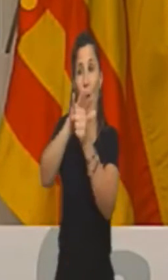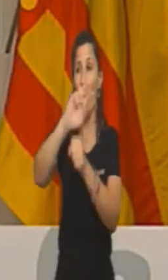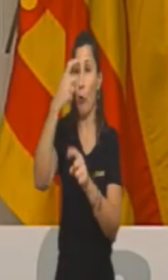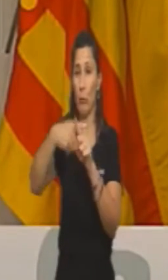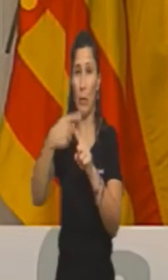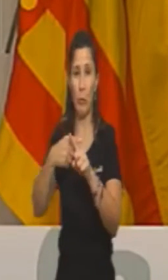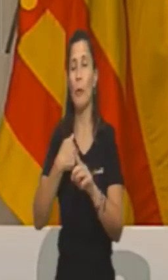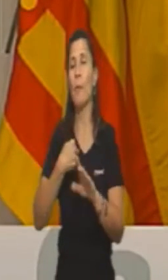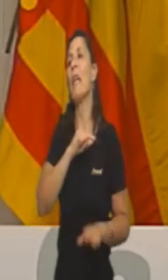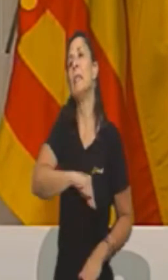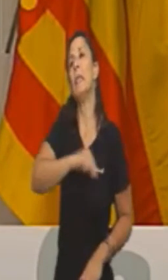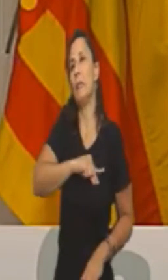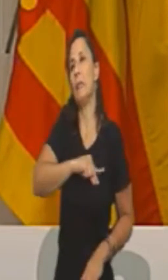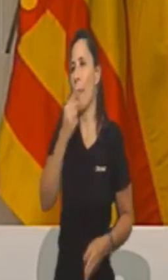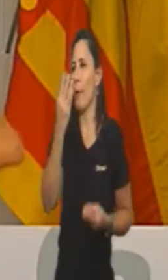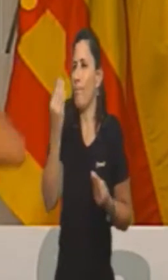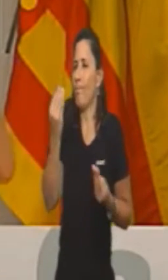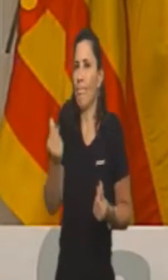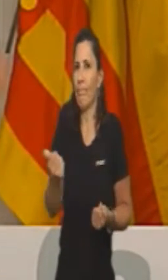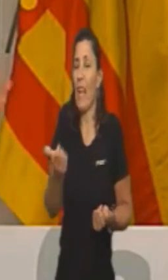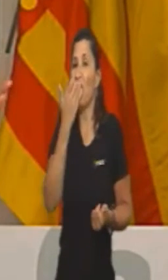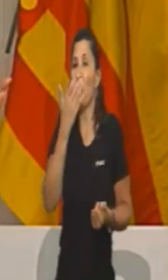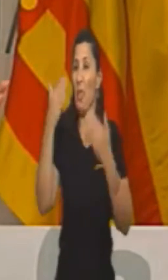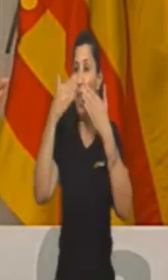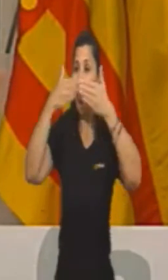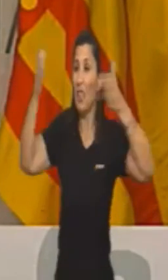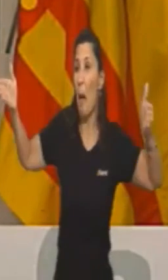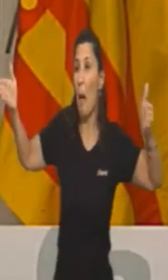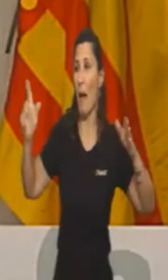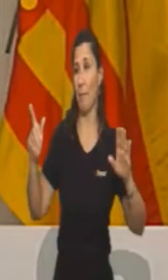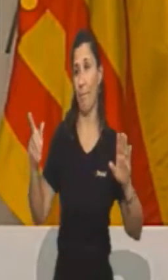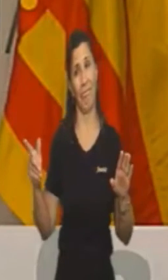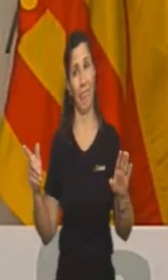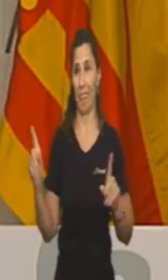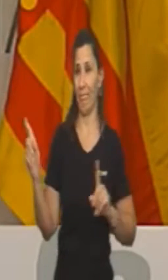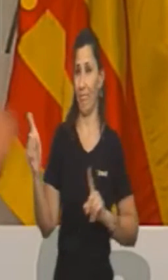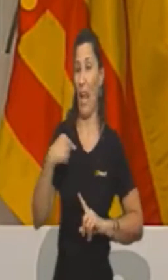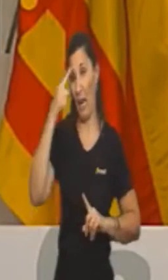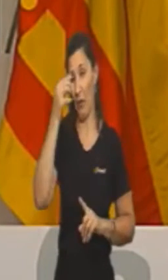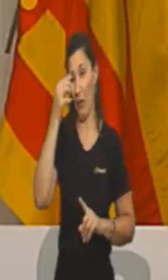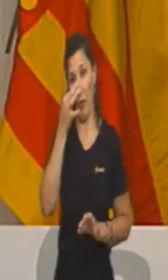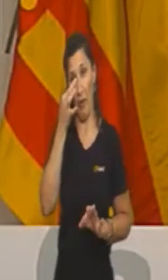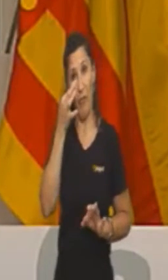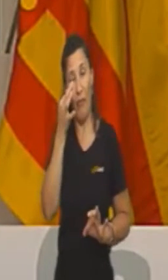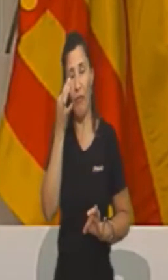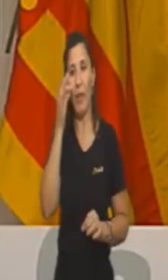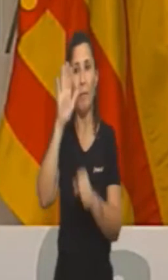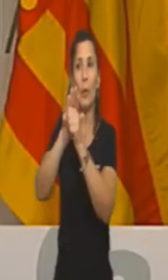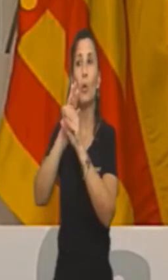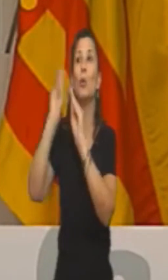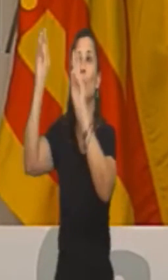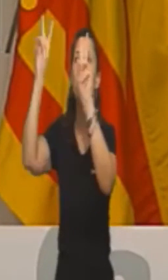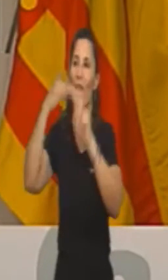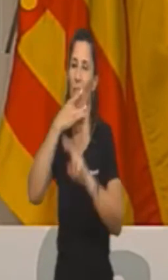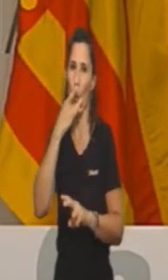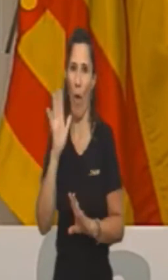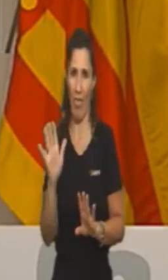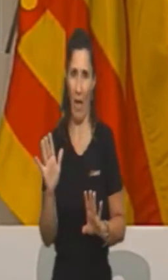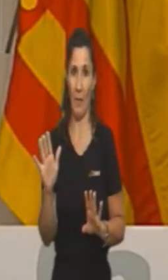cosas. Me da la impresión que cuando dicen que están destapando, en realidad, me parece que lo que están es tapando es sus vergüenzas.